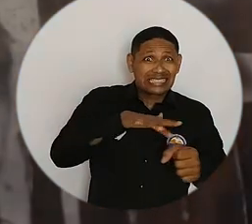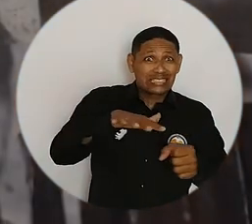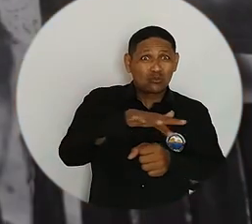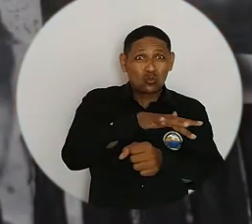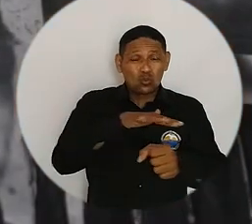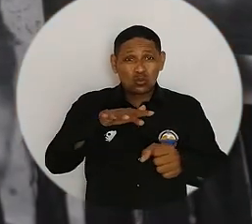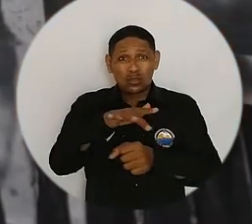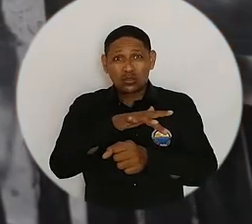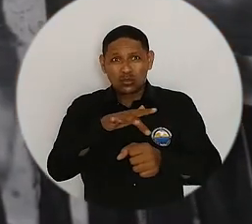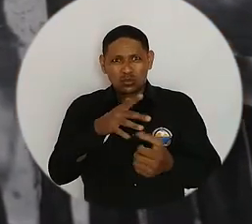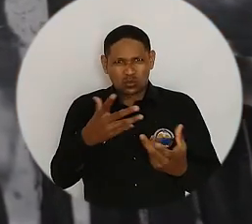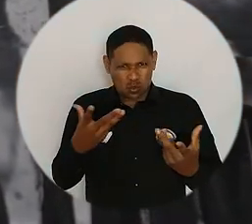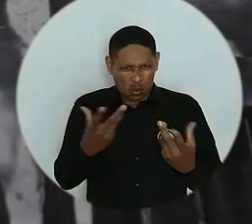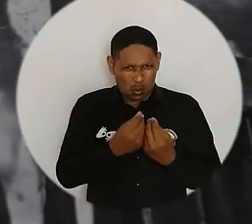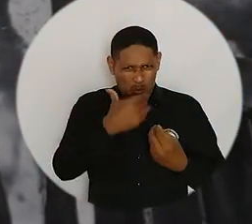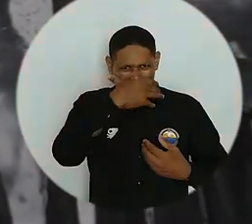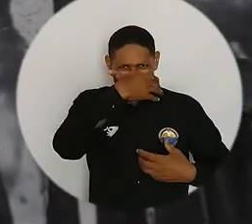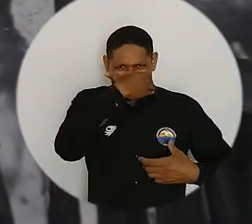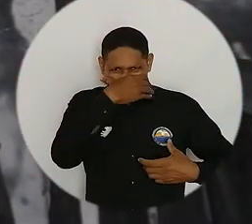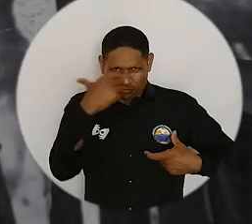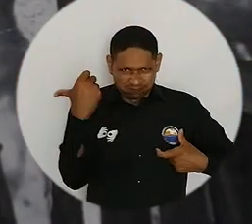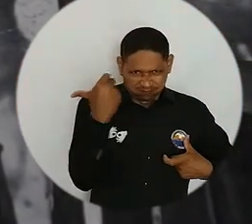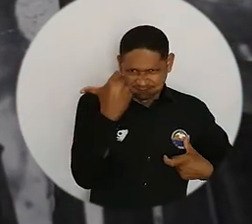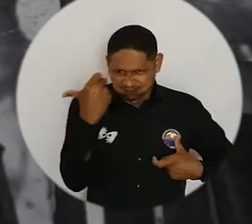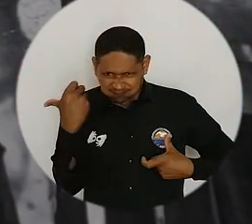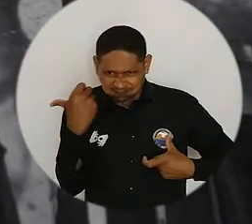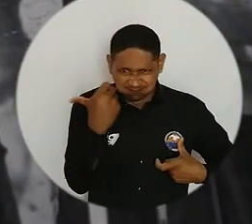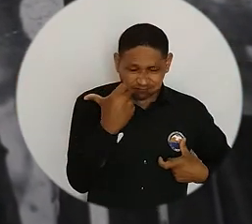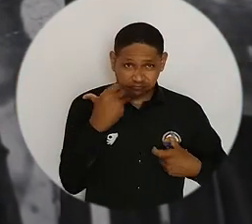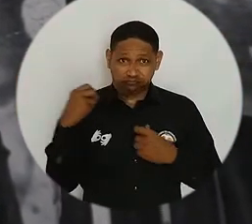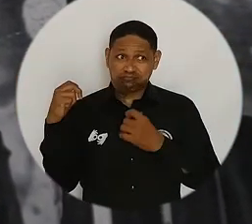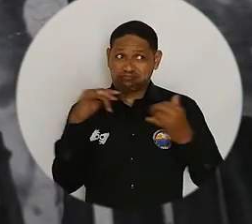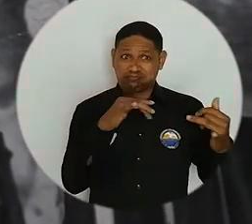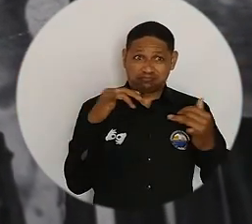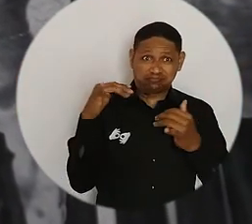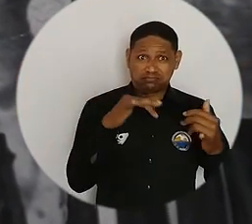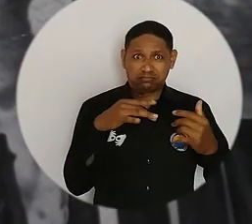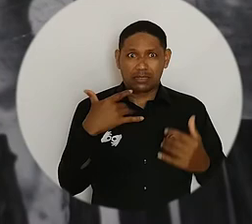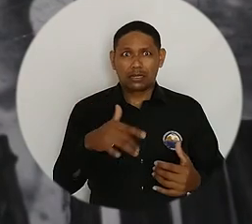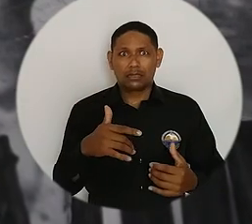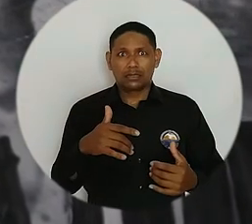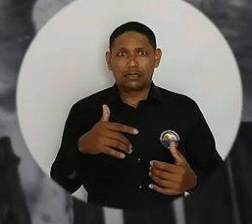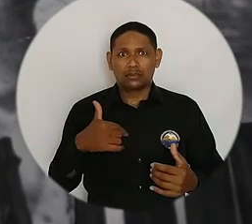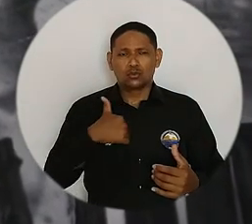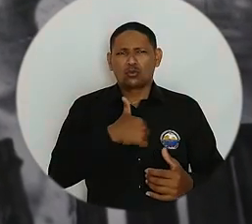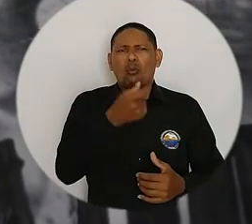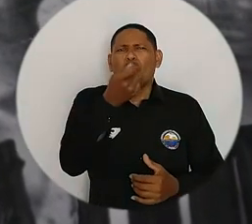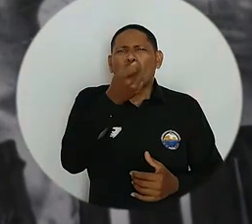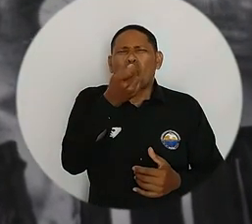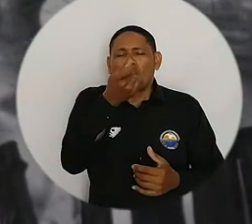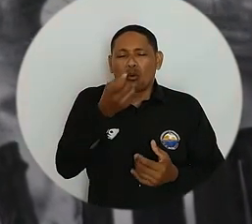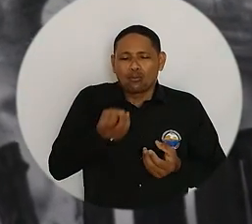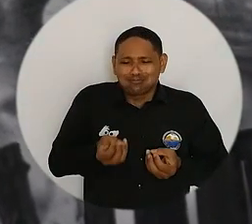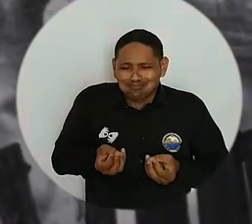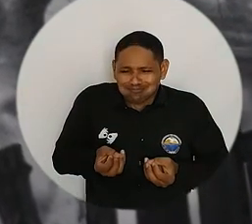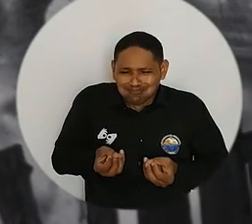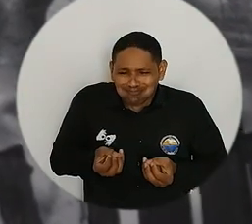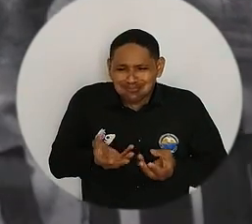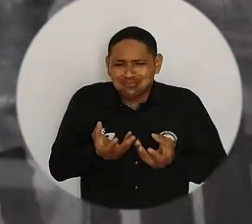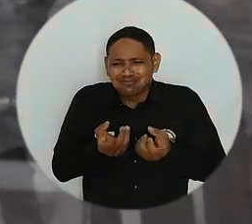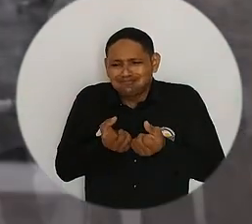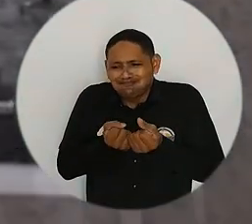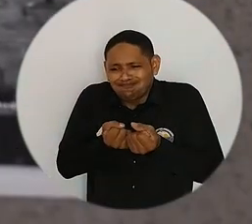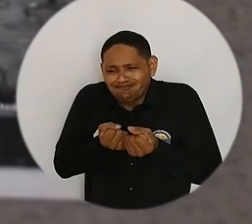paso del paramilitarismo y del conflicto armado. Y creo que contribuimos en mínima parte a